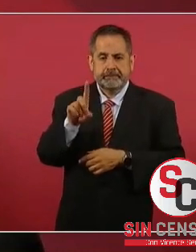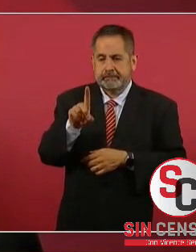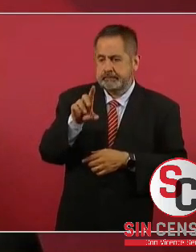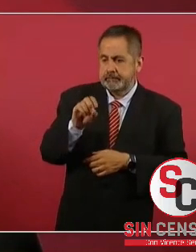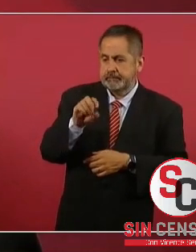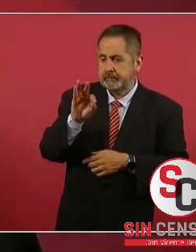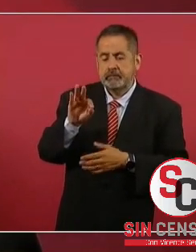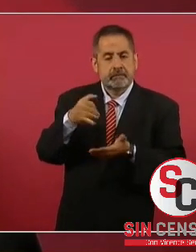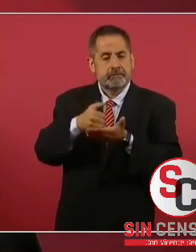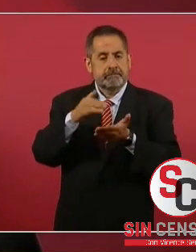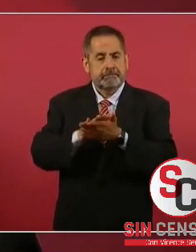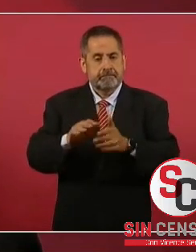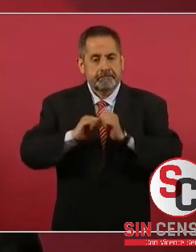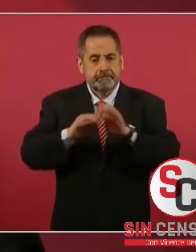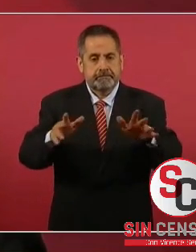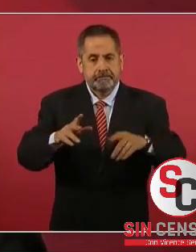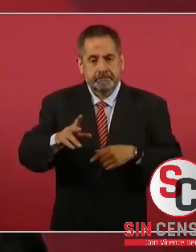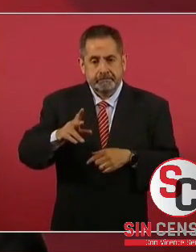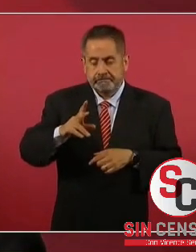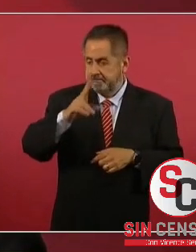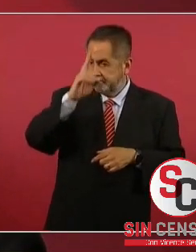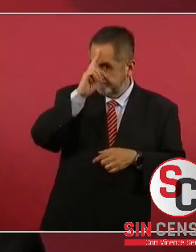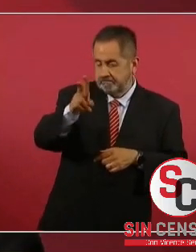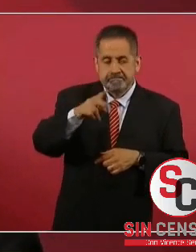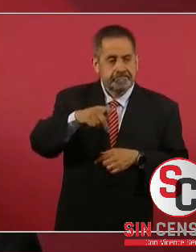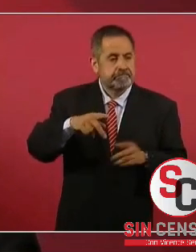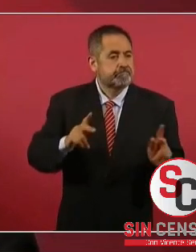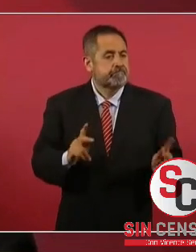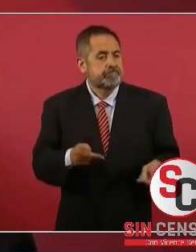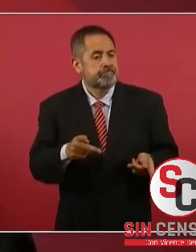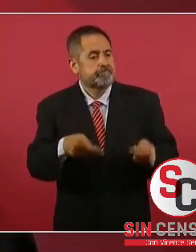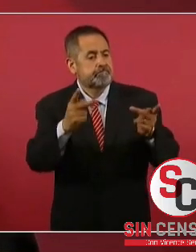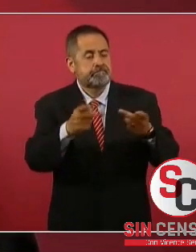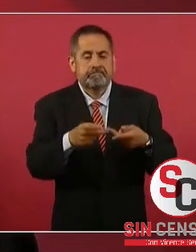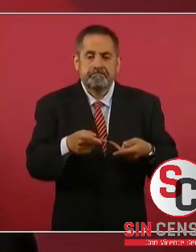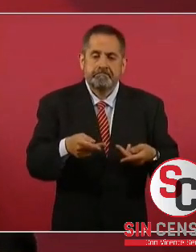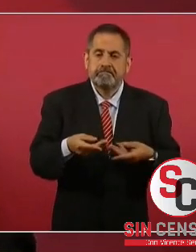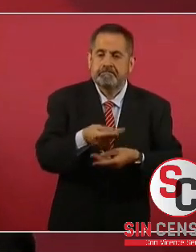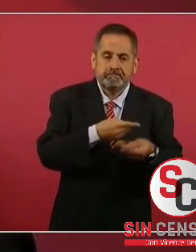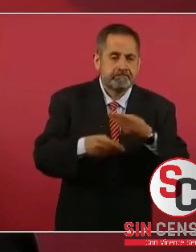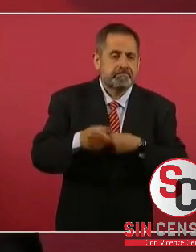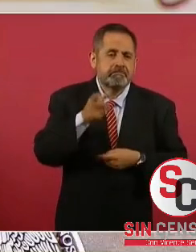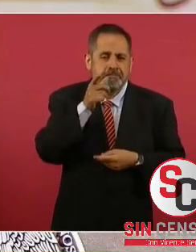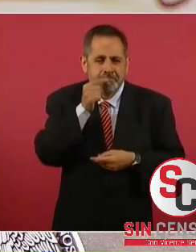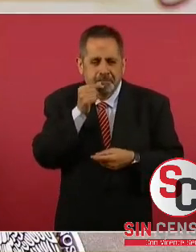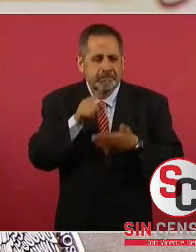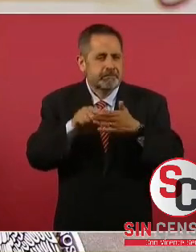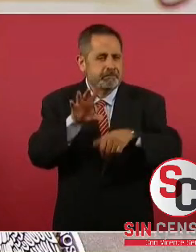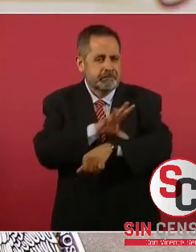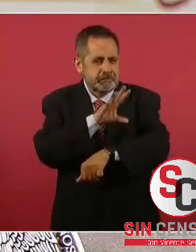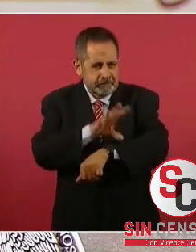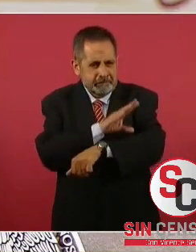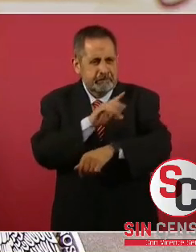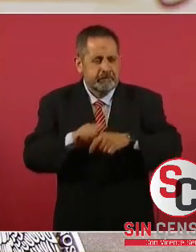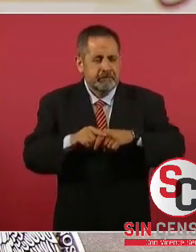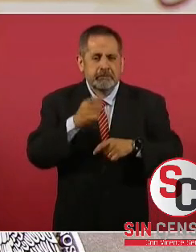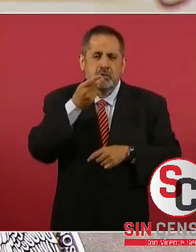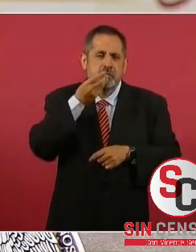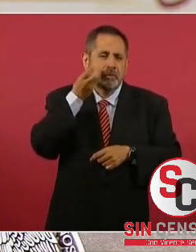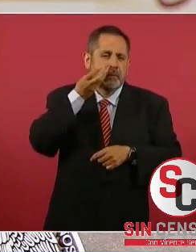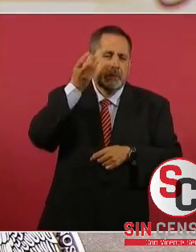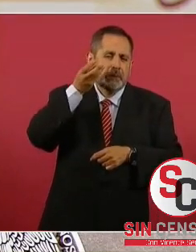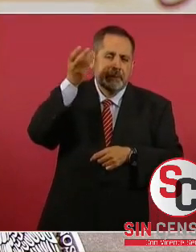el decreto que prohíbe la circulación y comercialización de vapeadores, cigarrillos electrónicos y